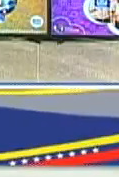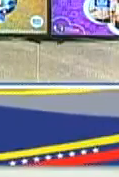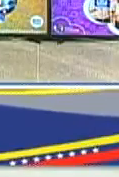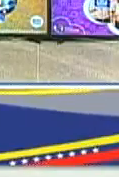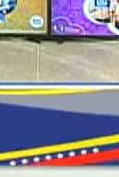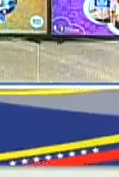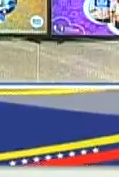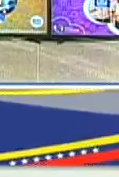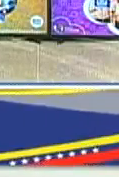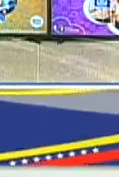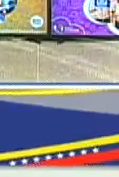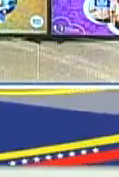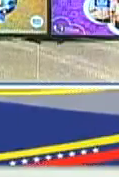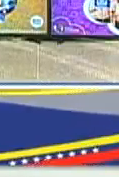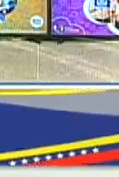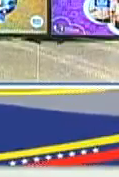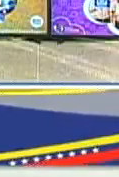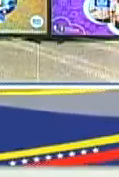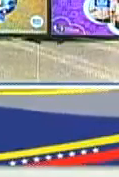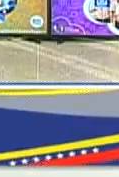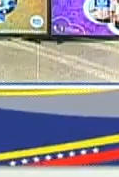y que aplicamos en Venezuela